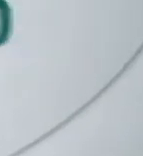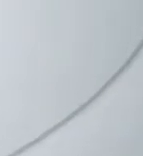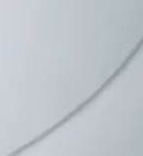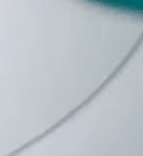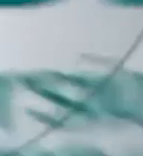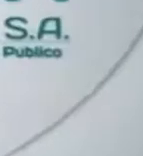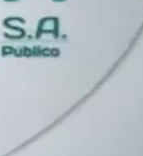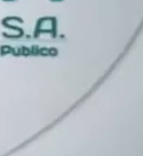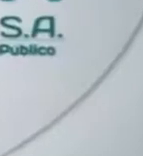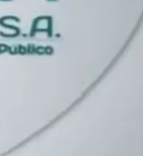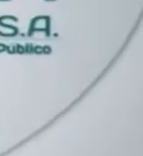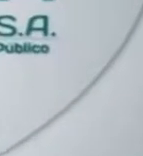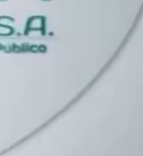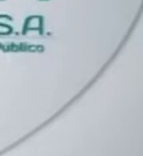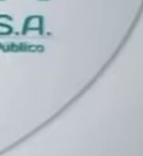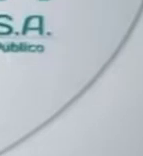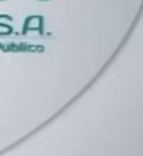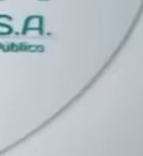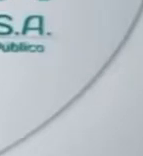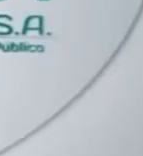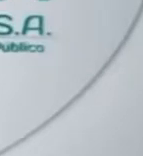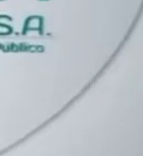546-0480.